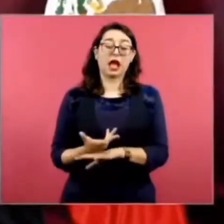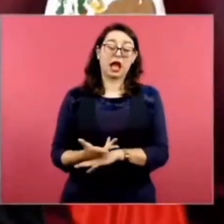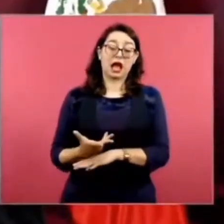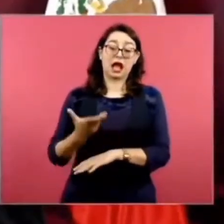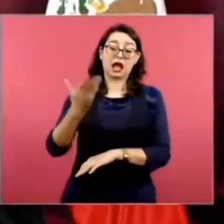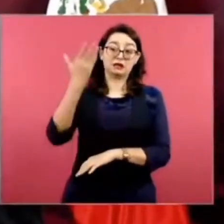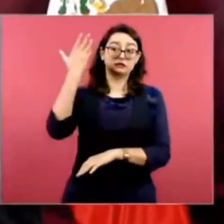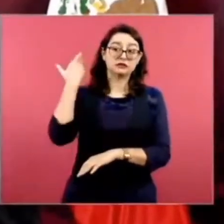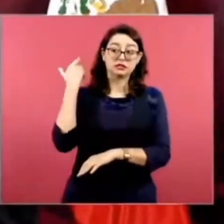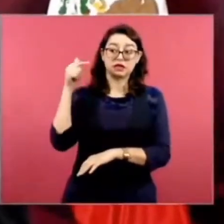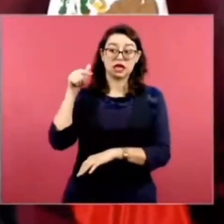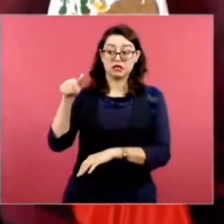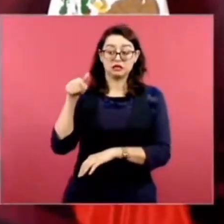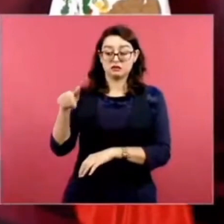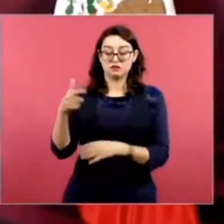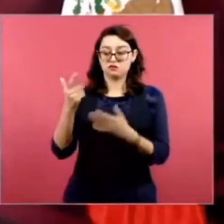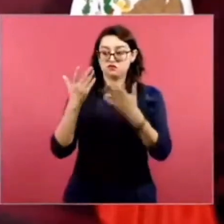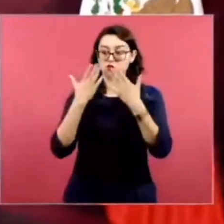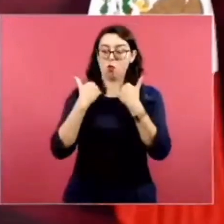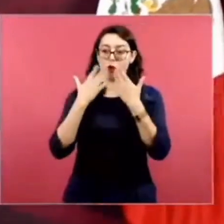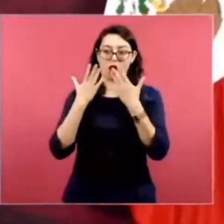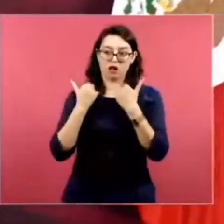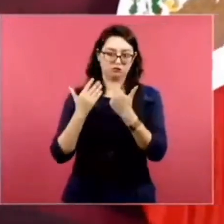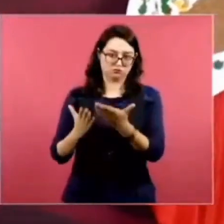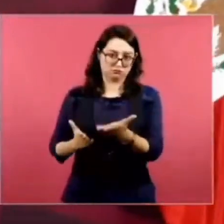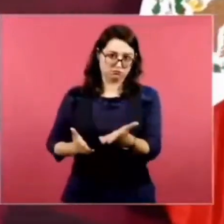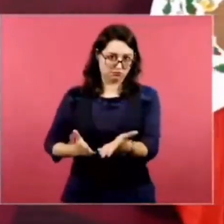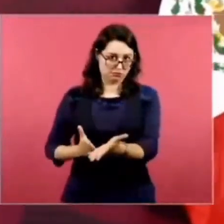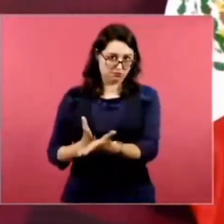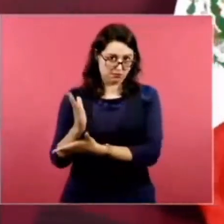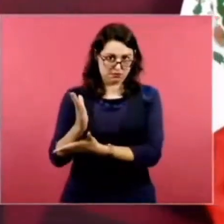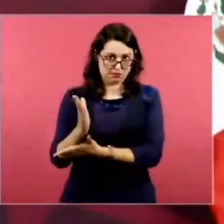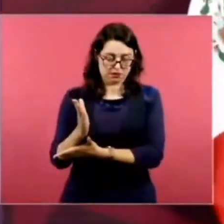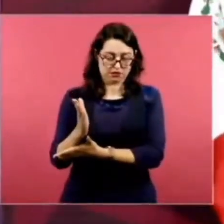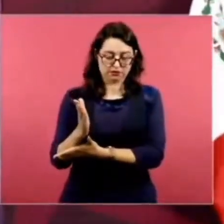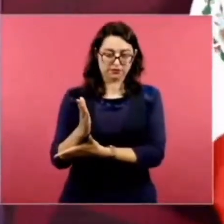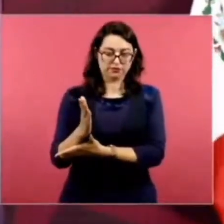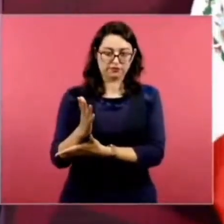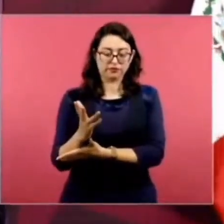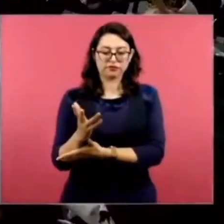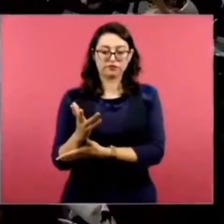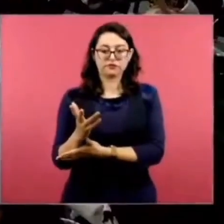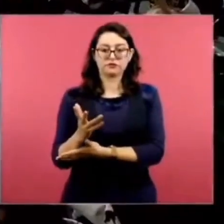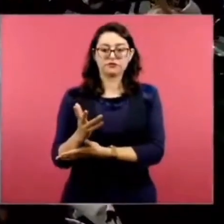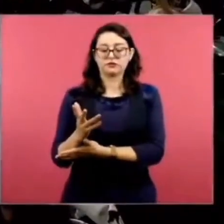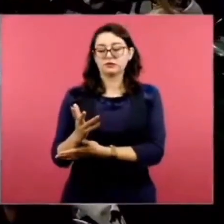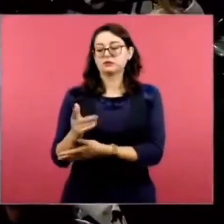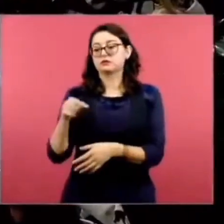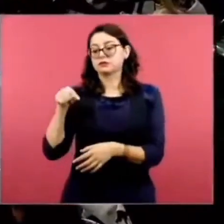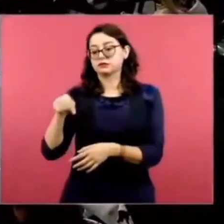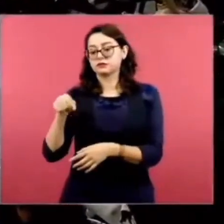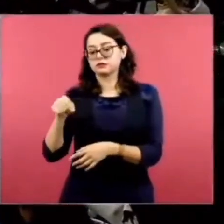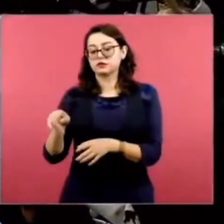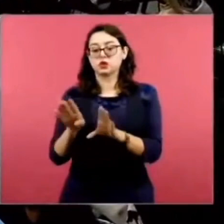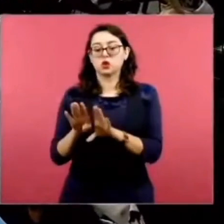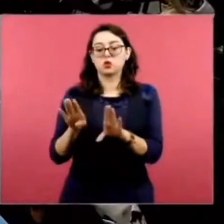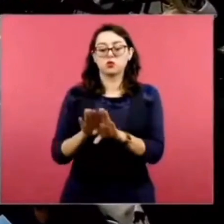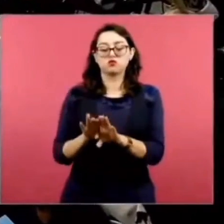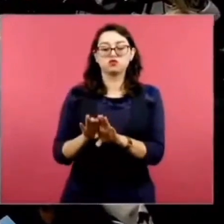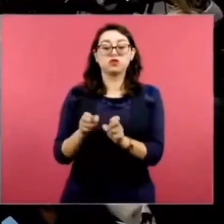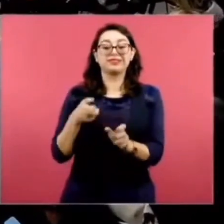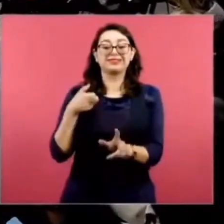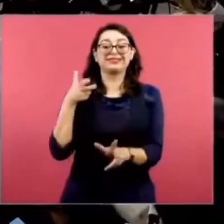de nuestro continente, que era lo que